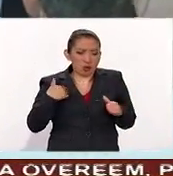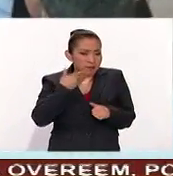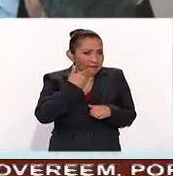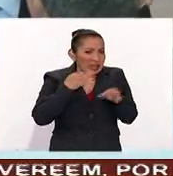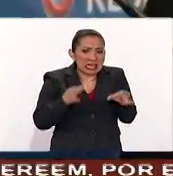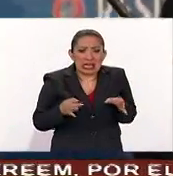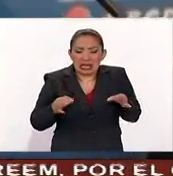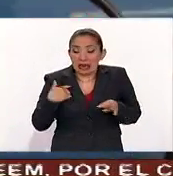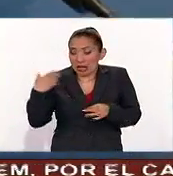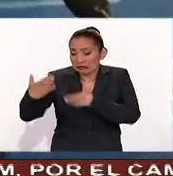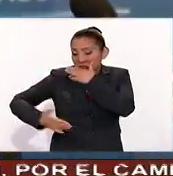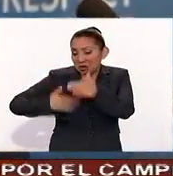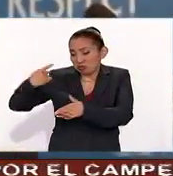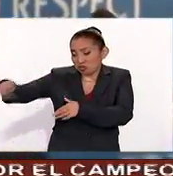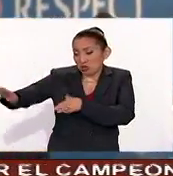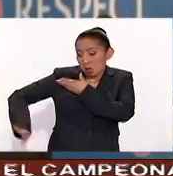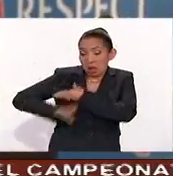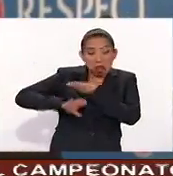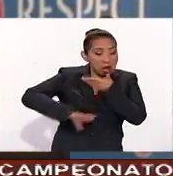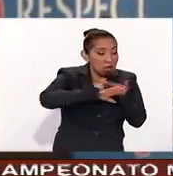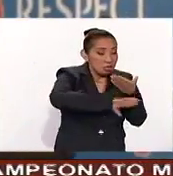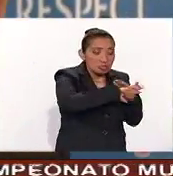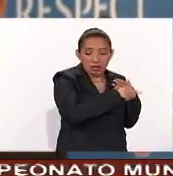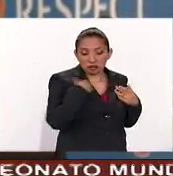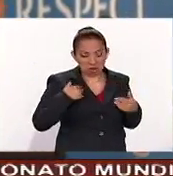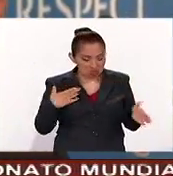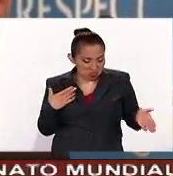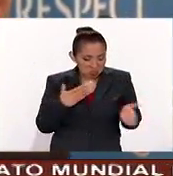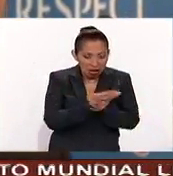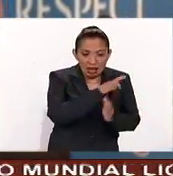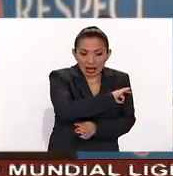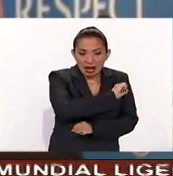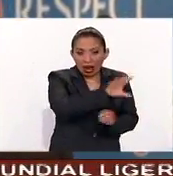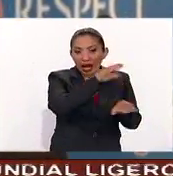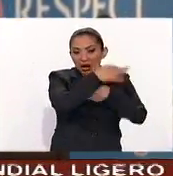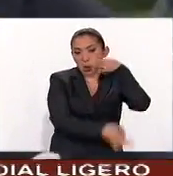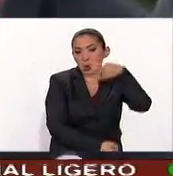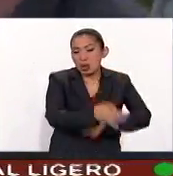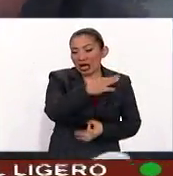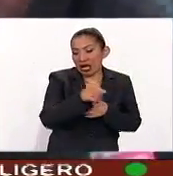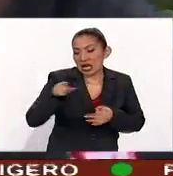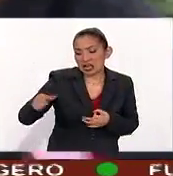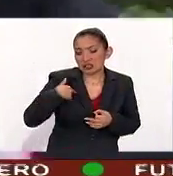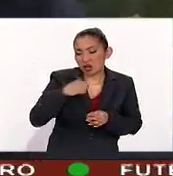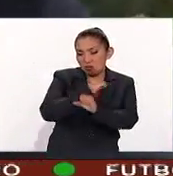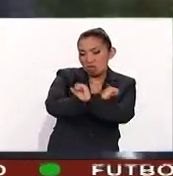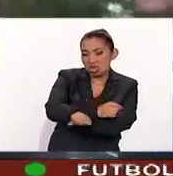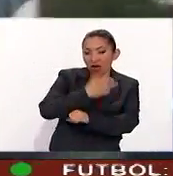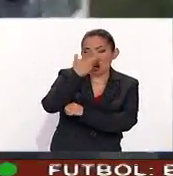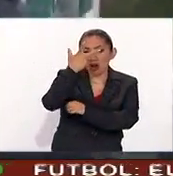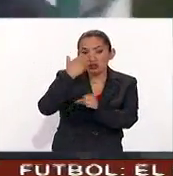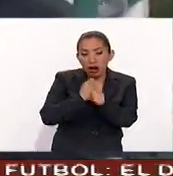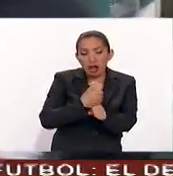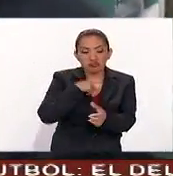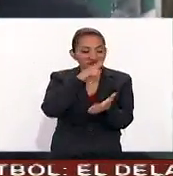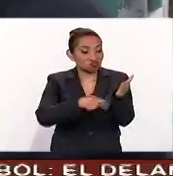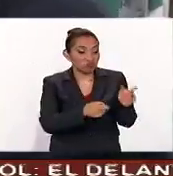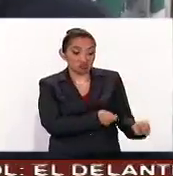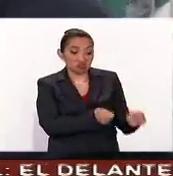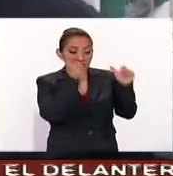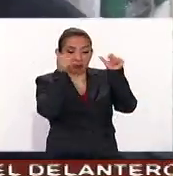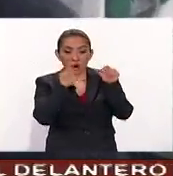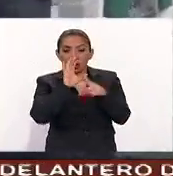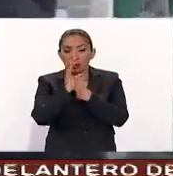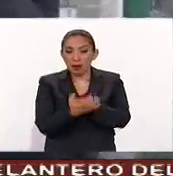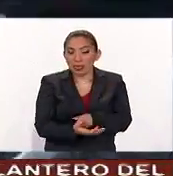proceso irisorio en su contra y que van a ir por supuesto en contra de estos 8 años de suspensión impuestos